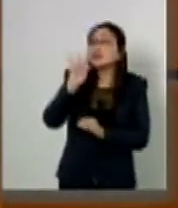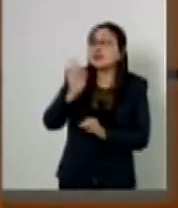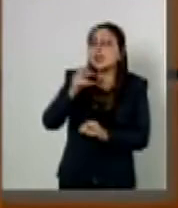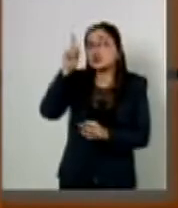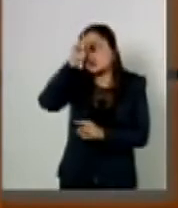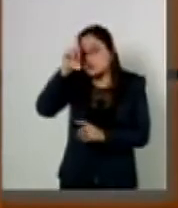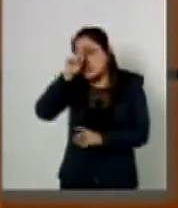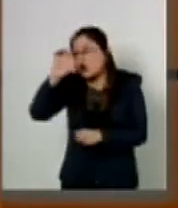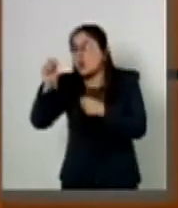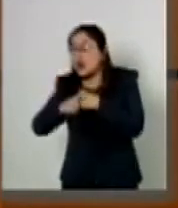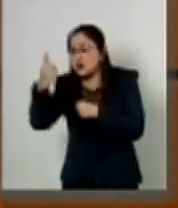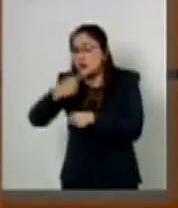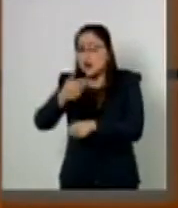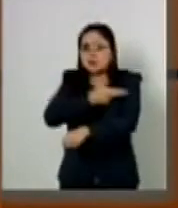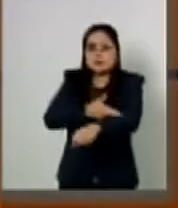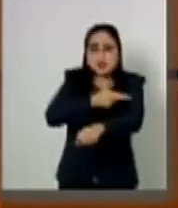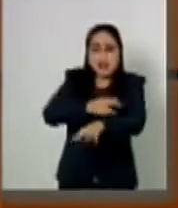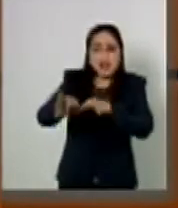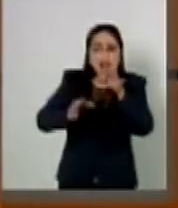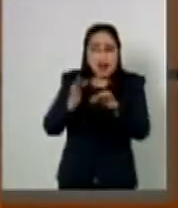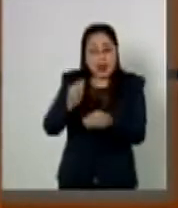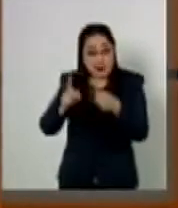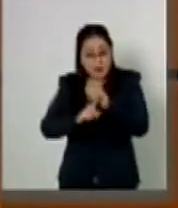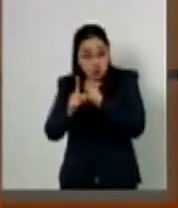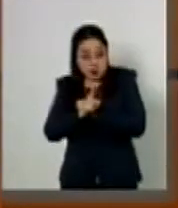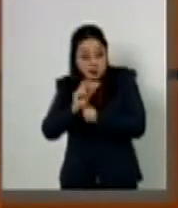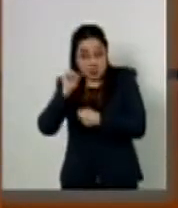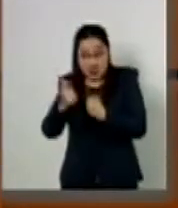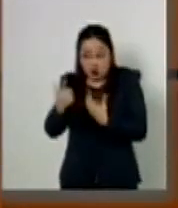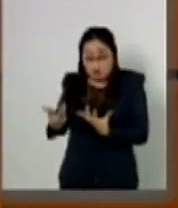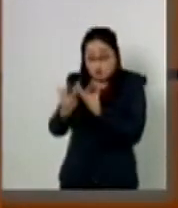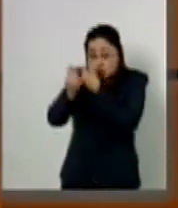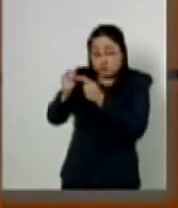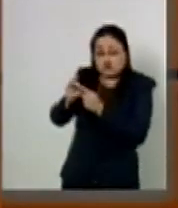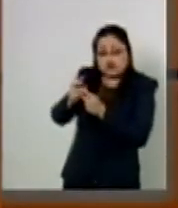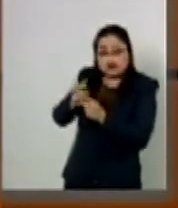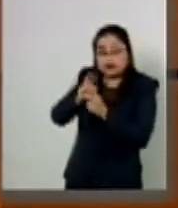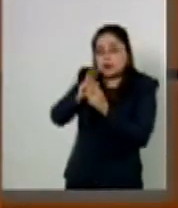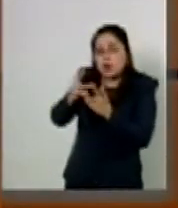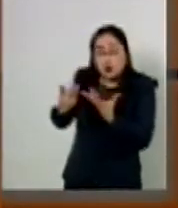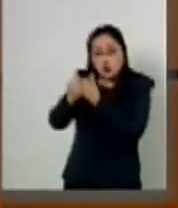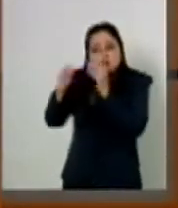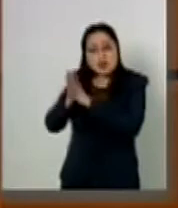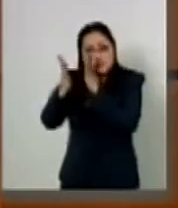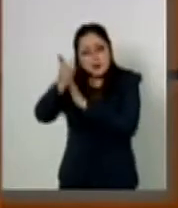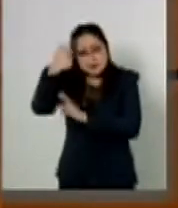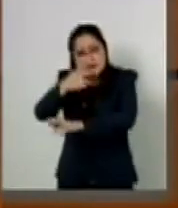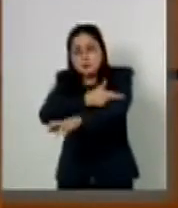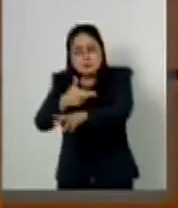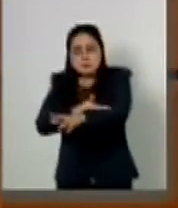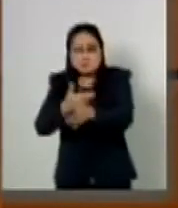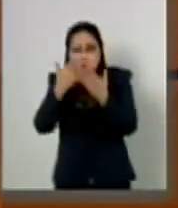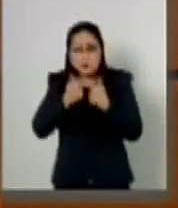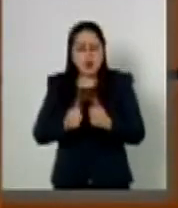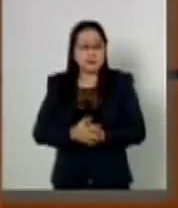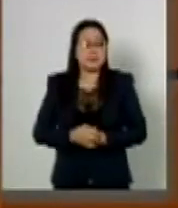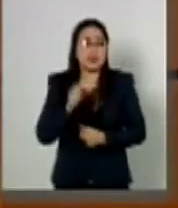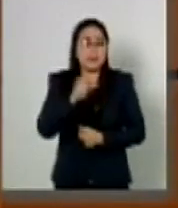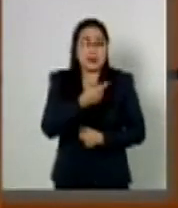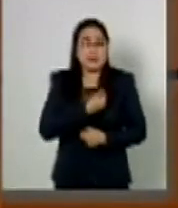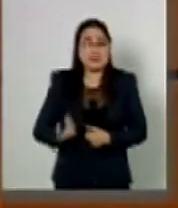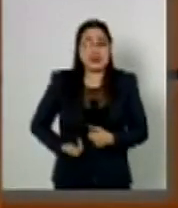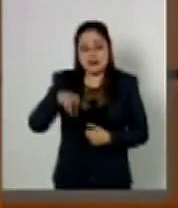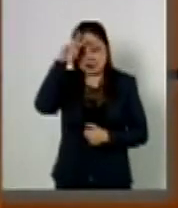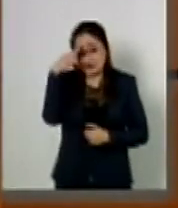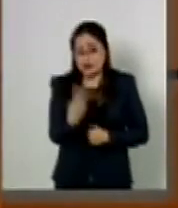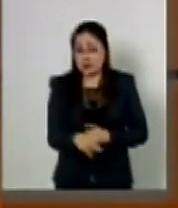sugerencias para la solución de una problemática que les es propia. Por otra parte, si bien es atendible que el Presidente de la